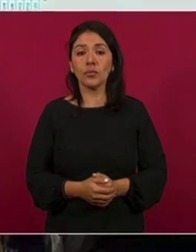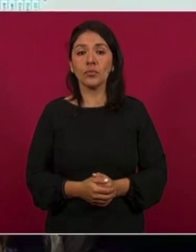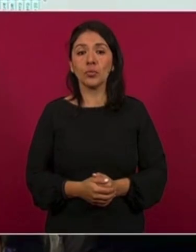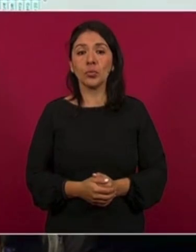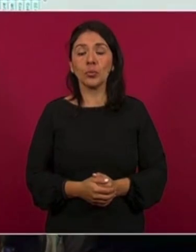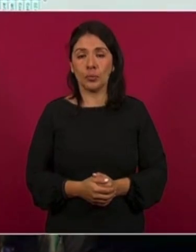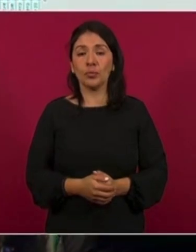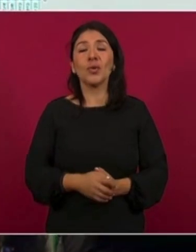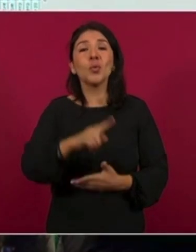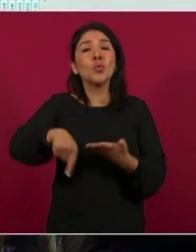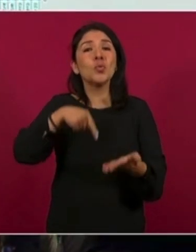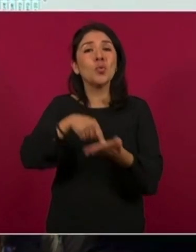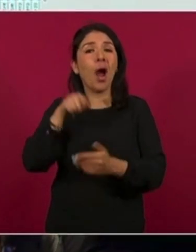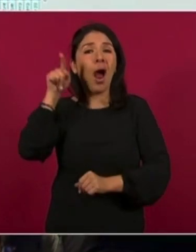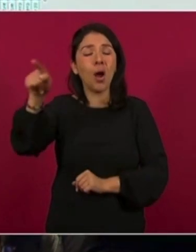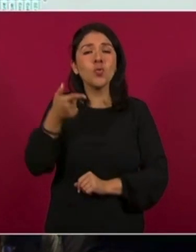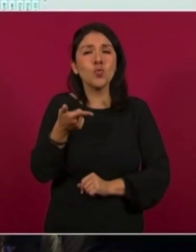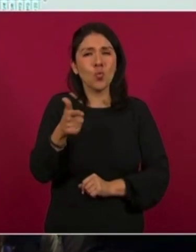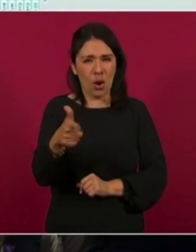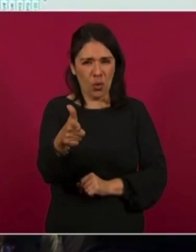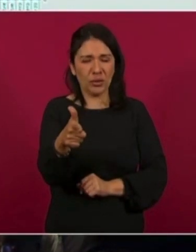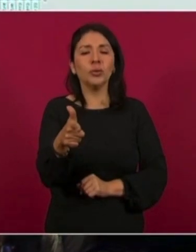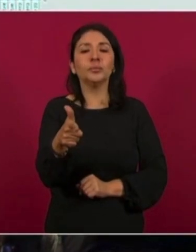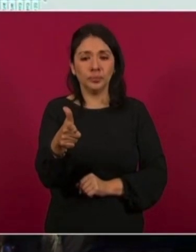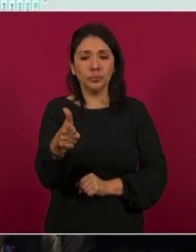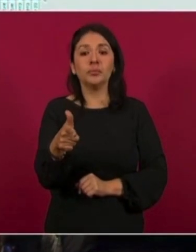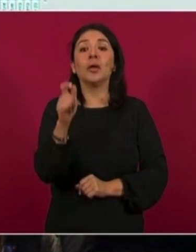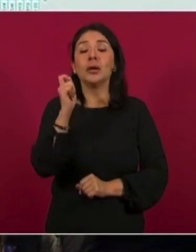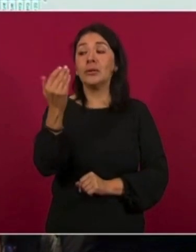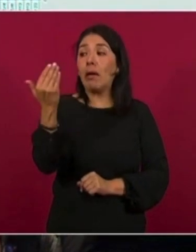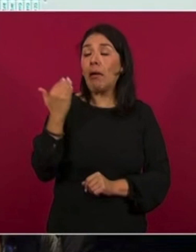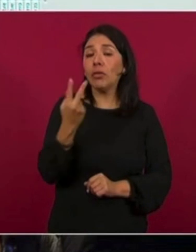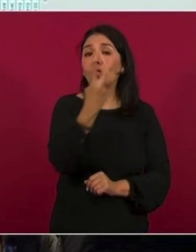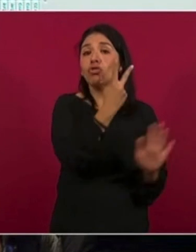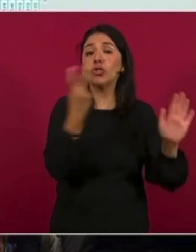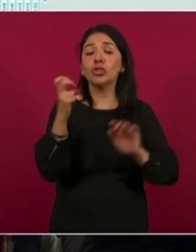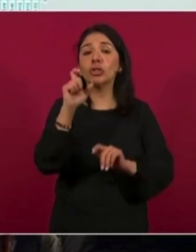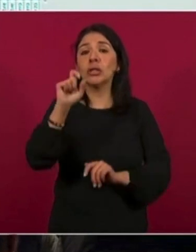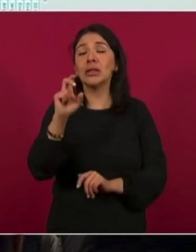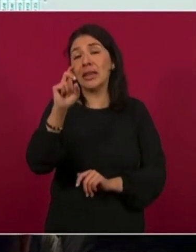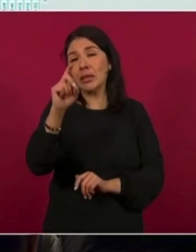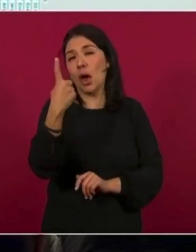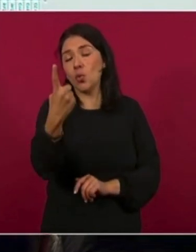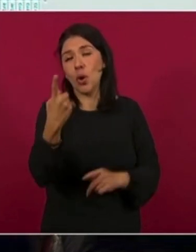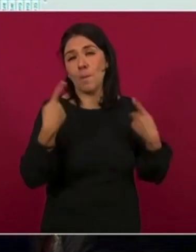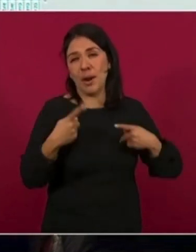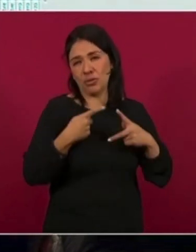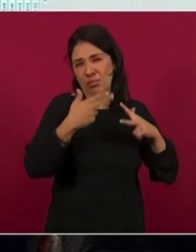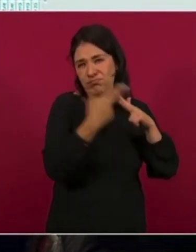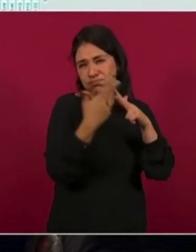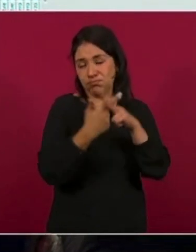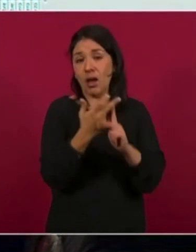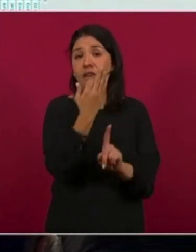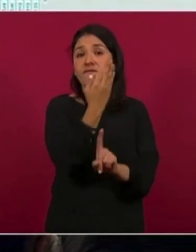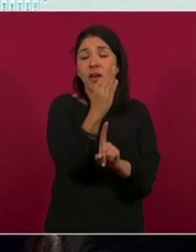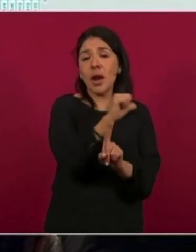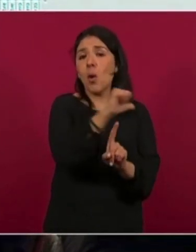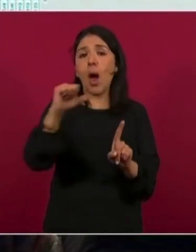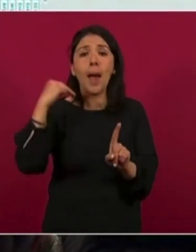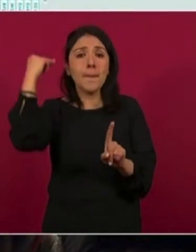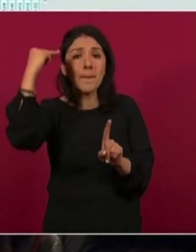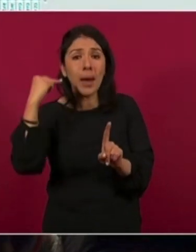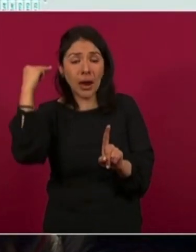el caso de Guanajuato, pasamos de 231 homicidios de febrero a marzo